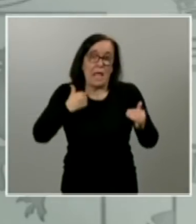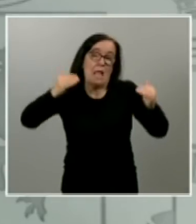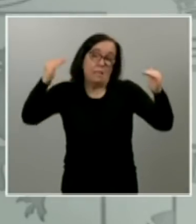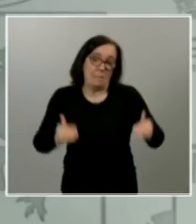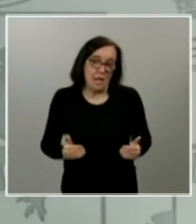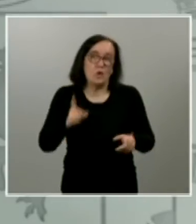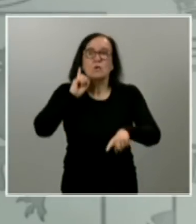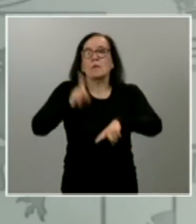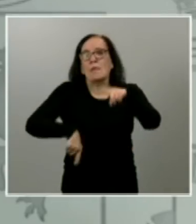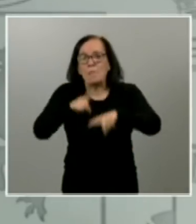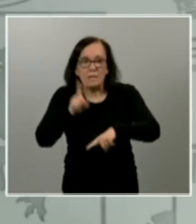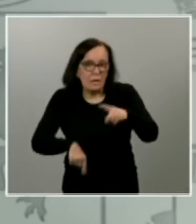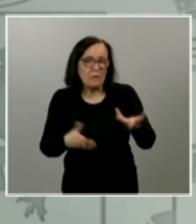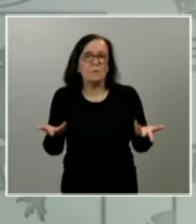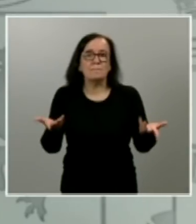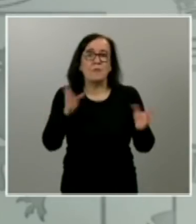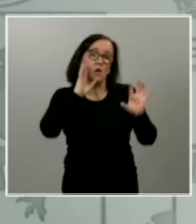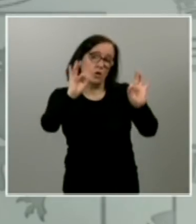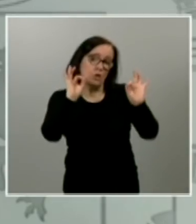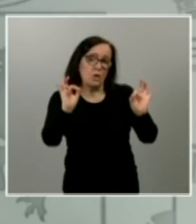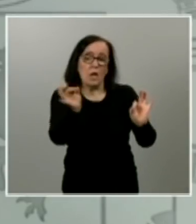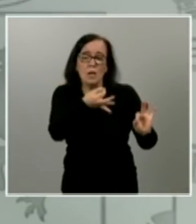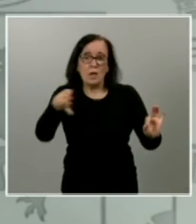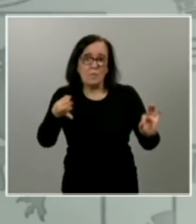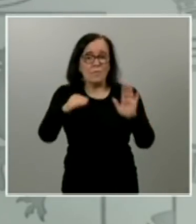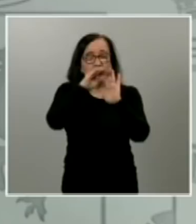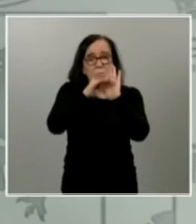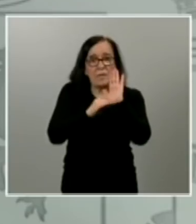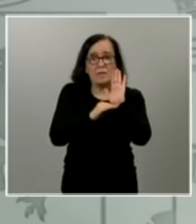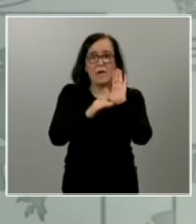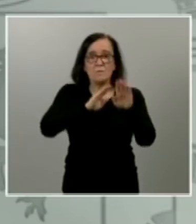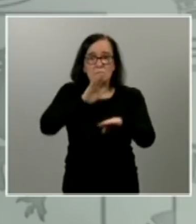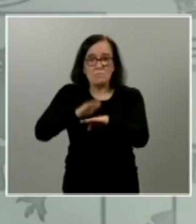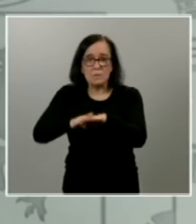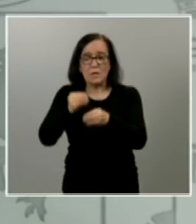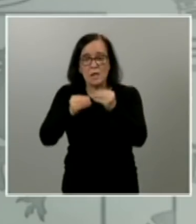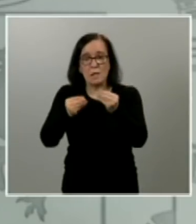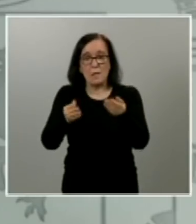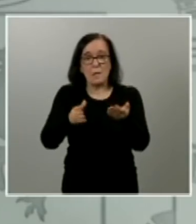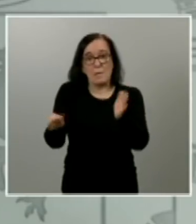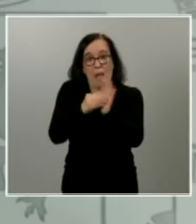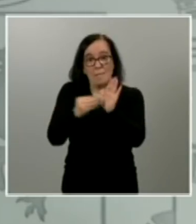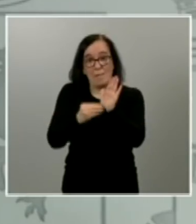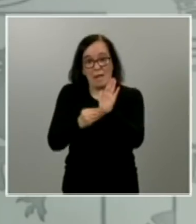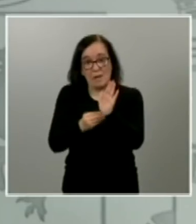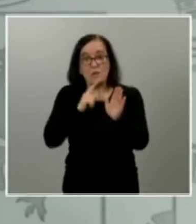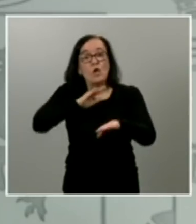función de lógicamente la eficacia de las medidas que vayamos desplegando y el grado de cumplimiento que tengamos todos los españoles a lo